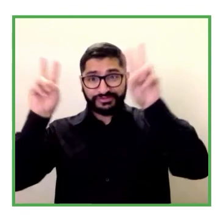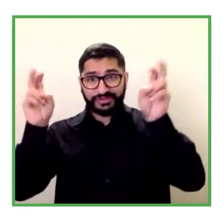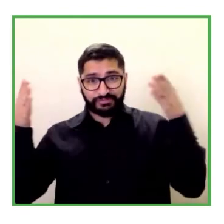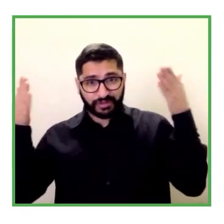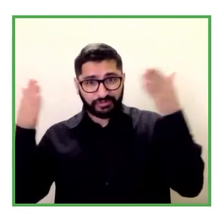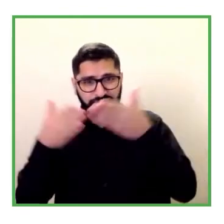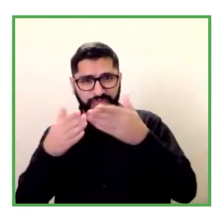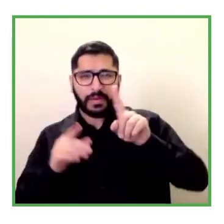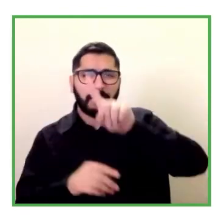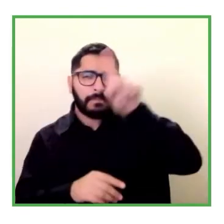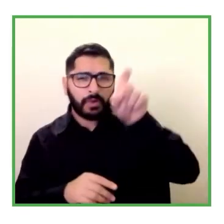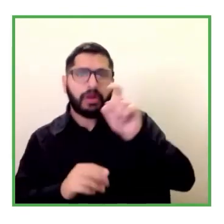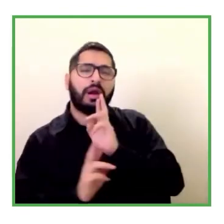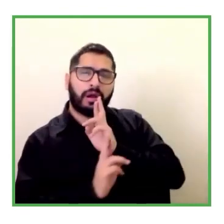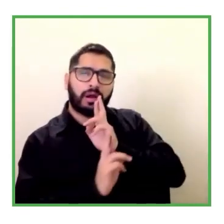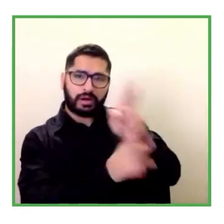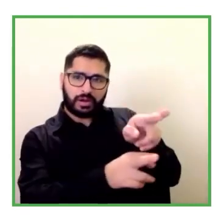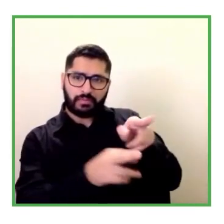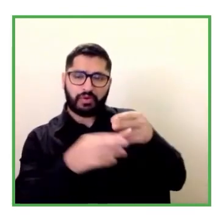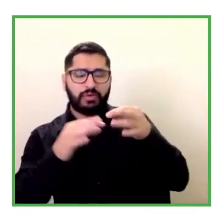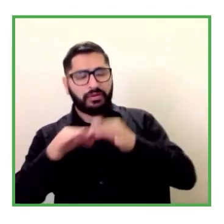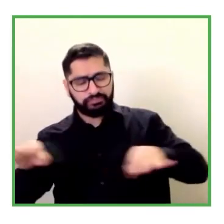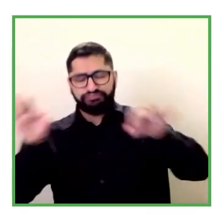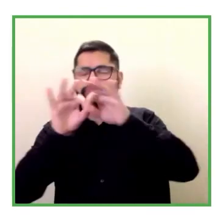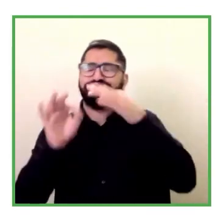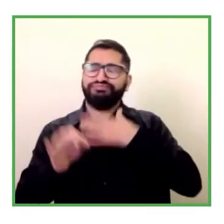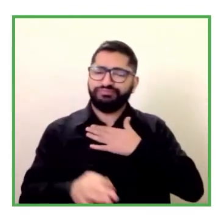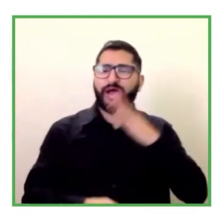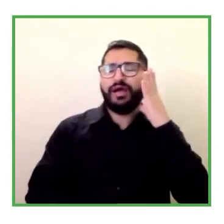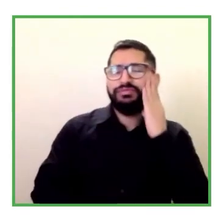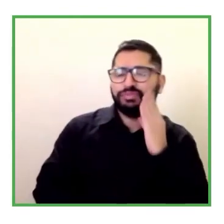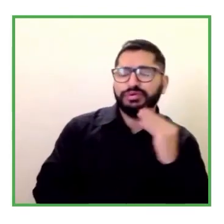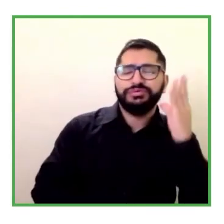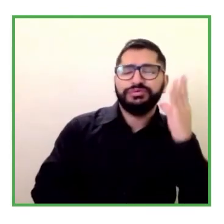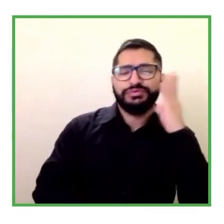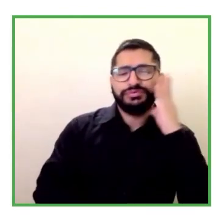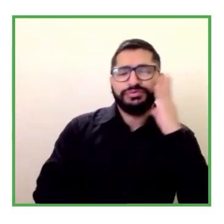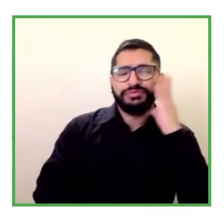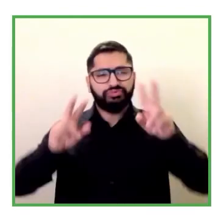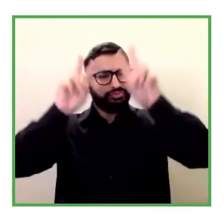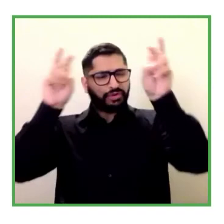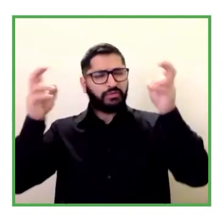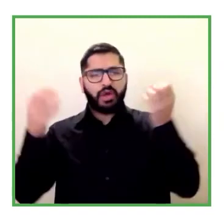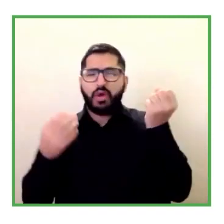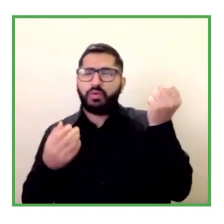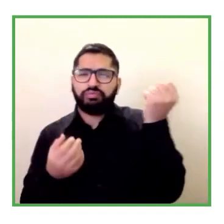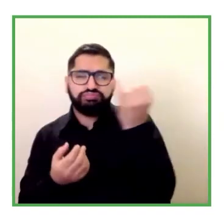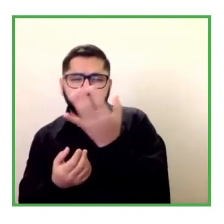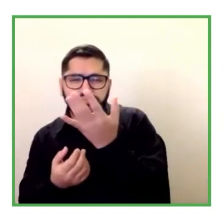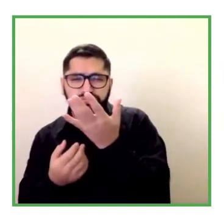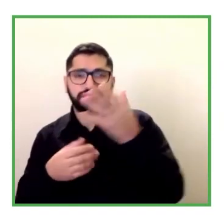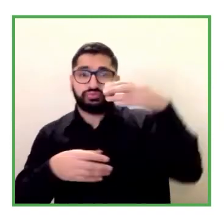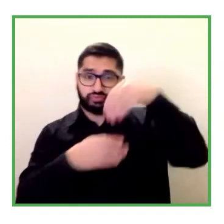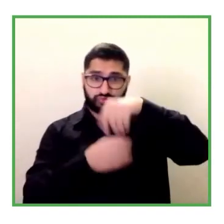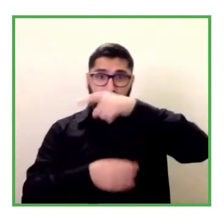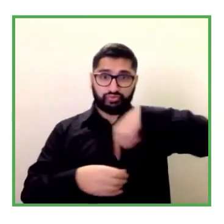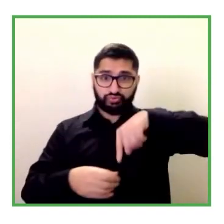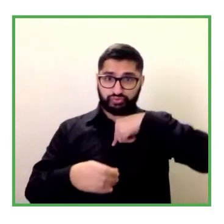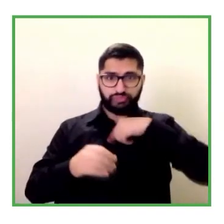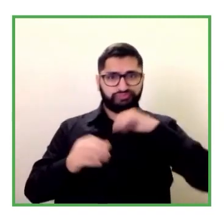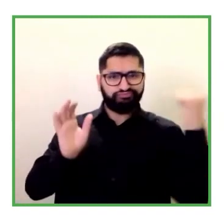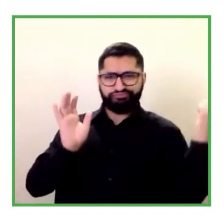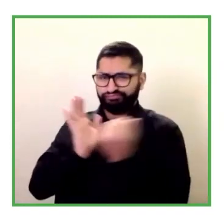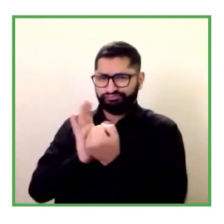no hay inclusión sin nosotros es el tema de las comunidades de personas con discapacidad y es claro es imposible para las personas sin discapacidad poder